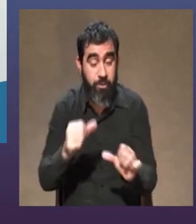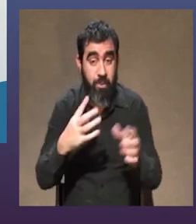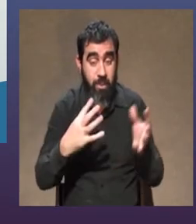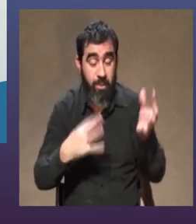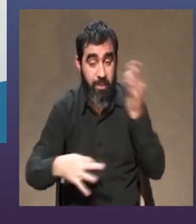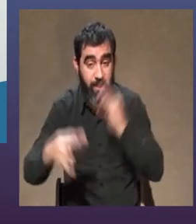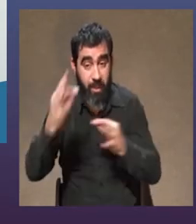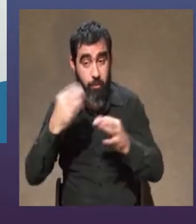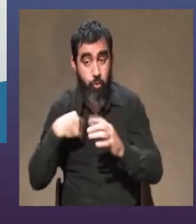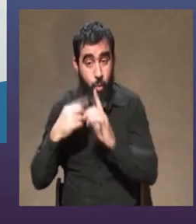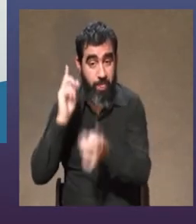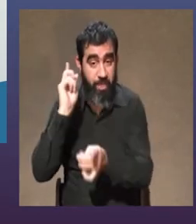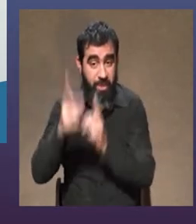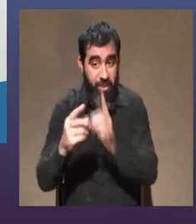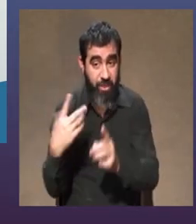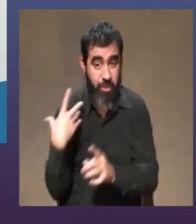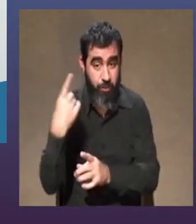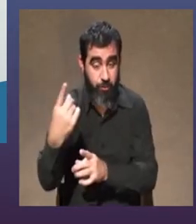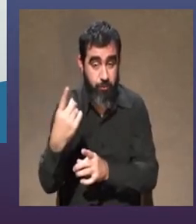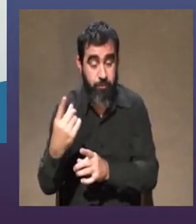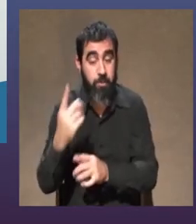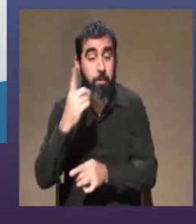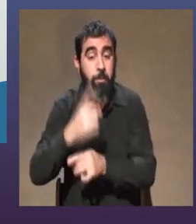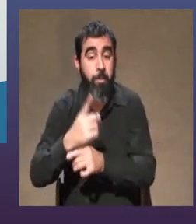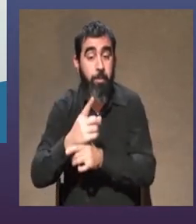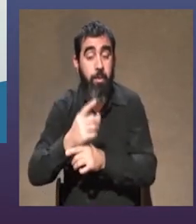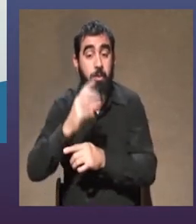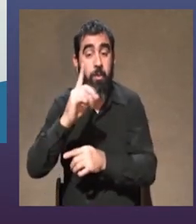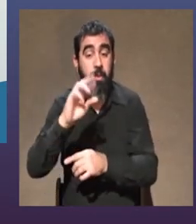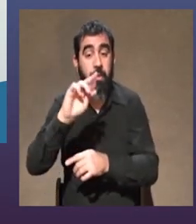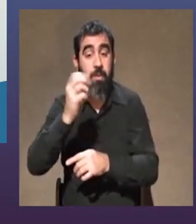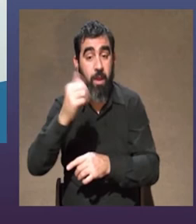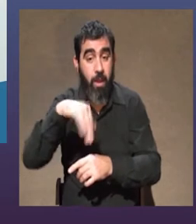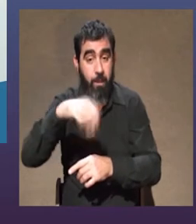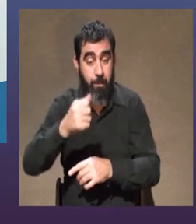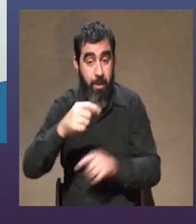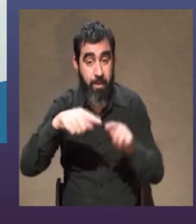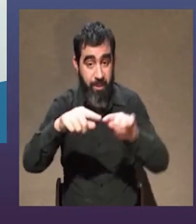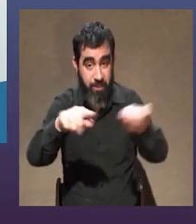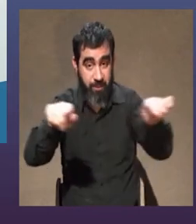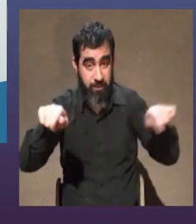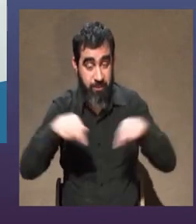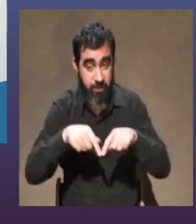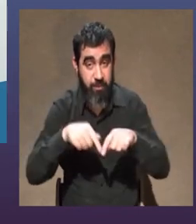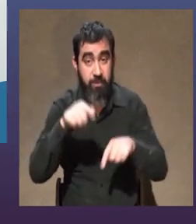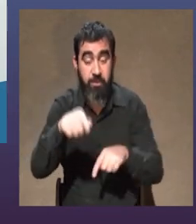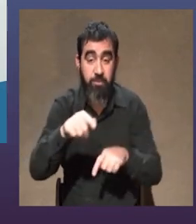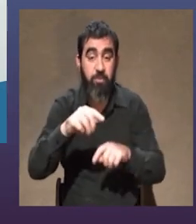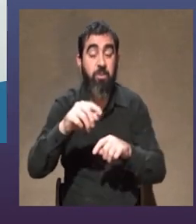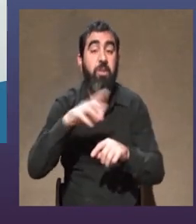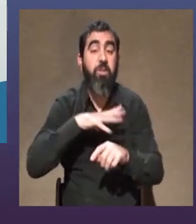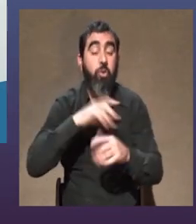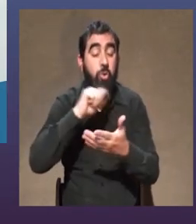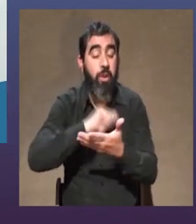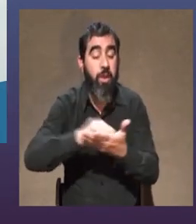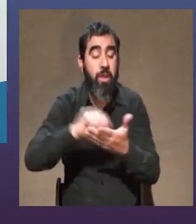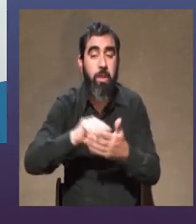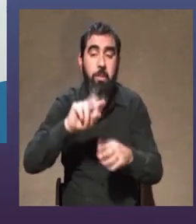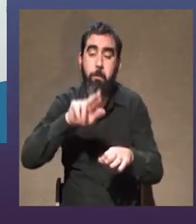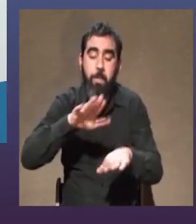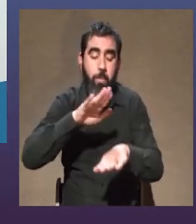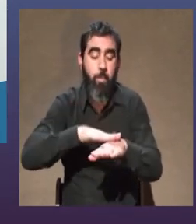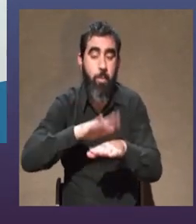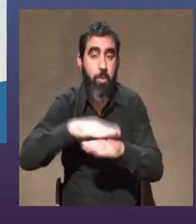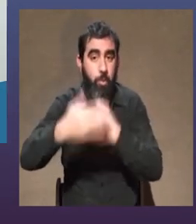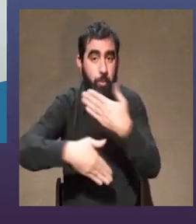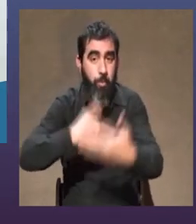dirigí una obra por ejemplo fue con dramaturgia de la escena y era la fui escribiendo durante el proceso